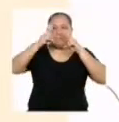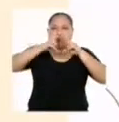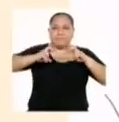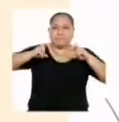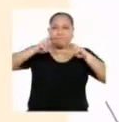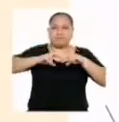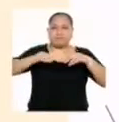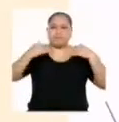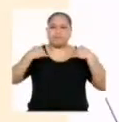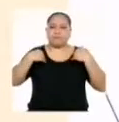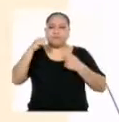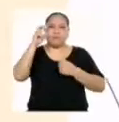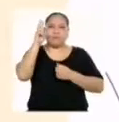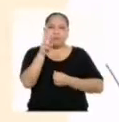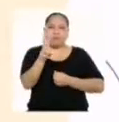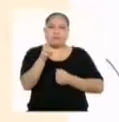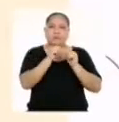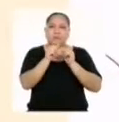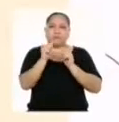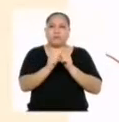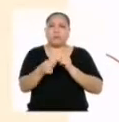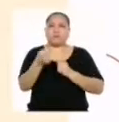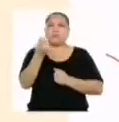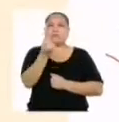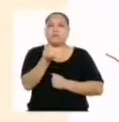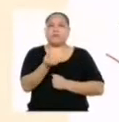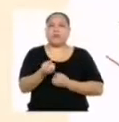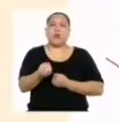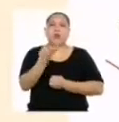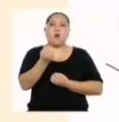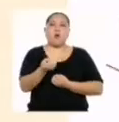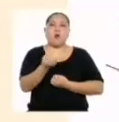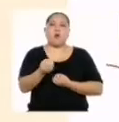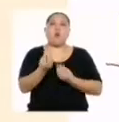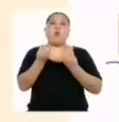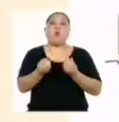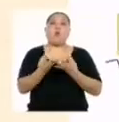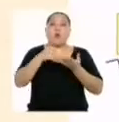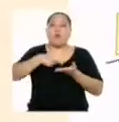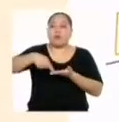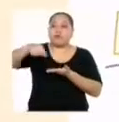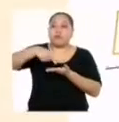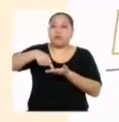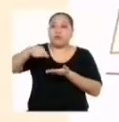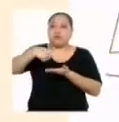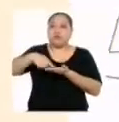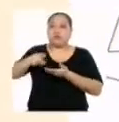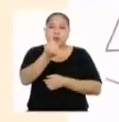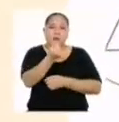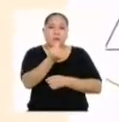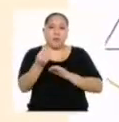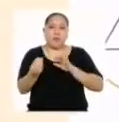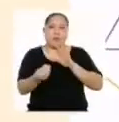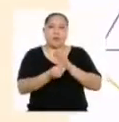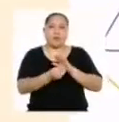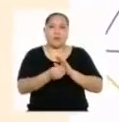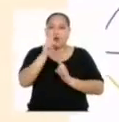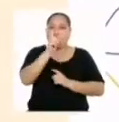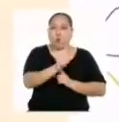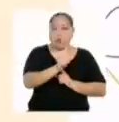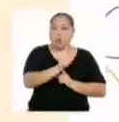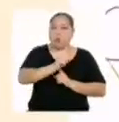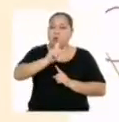Analizando, tenemos las dos magnitudes. Cantidad de envíos a domicilio, Ingreso en soles. Por un